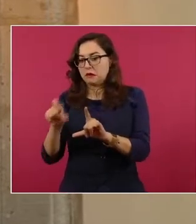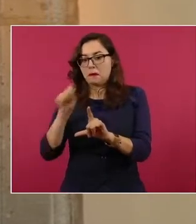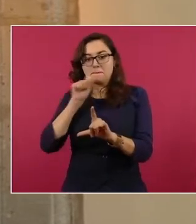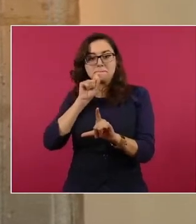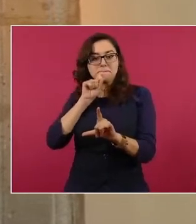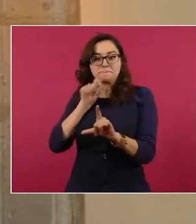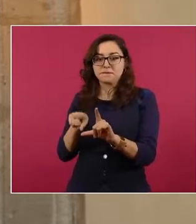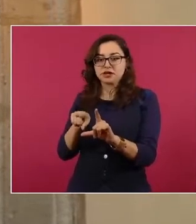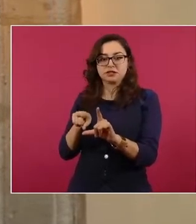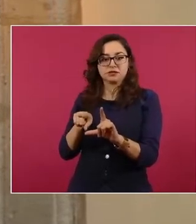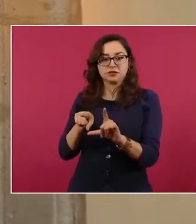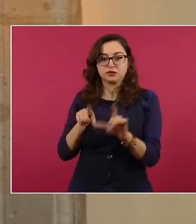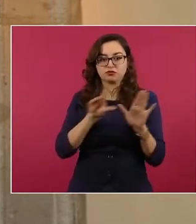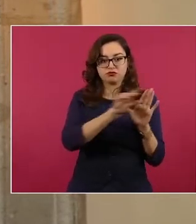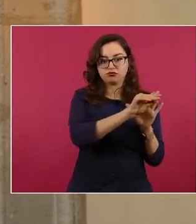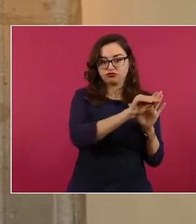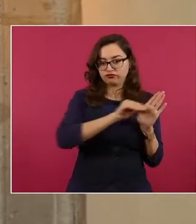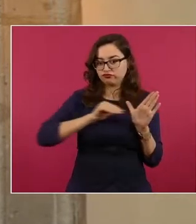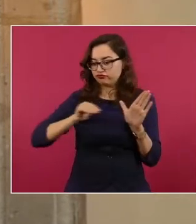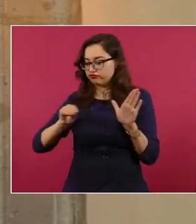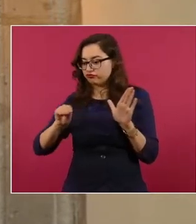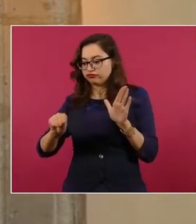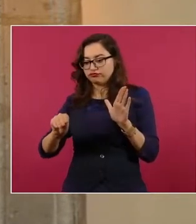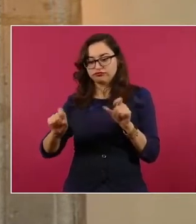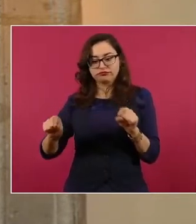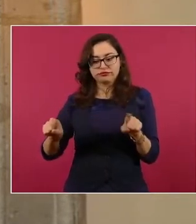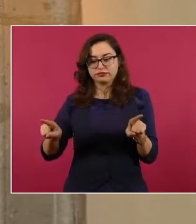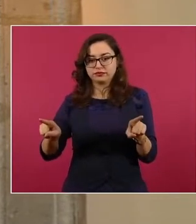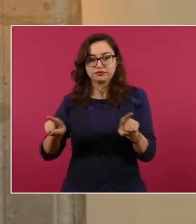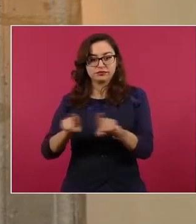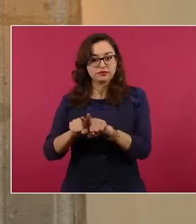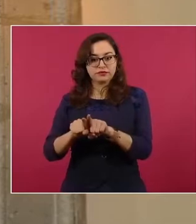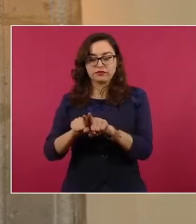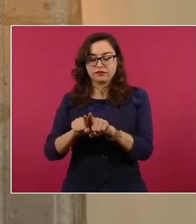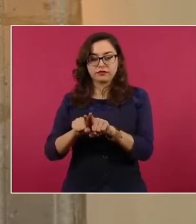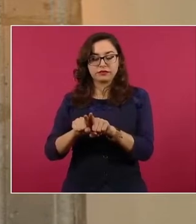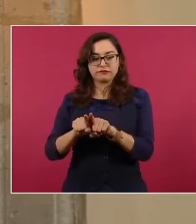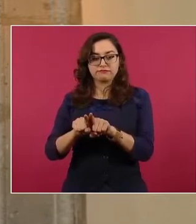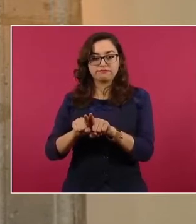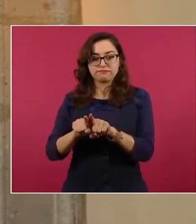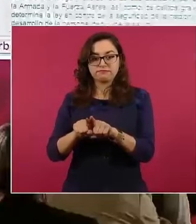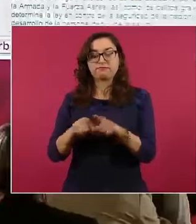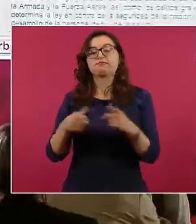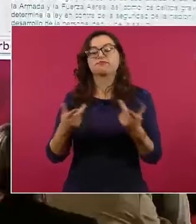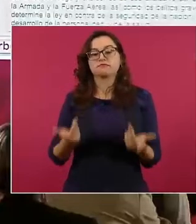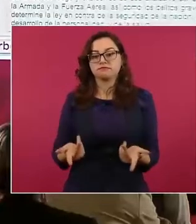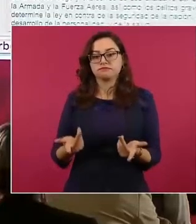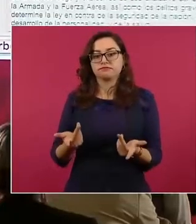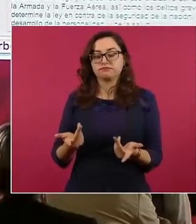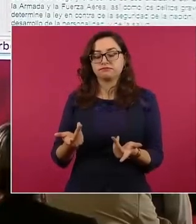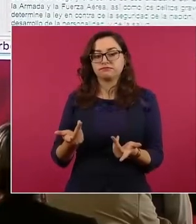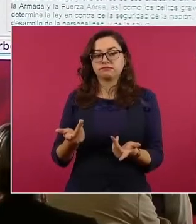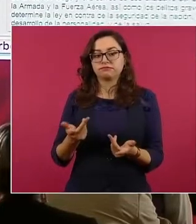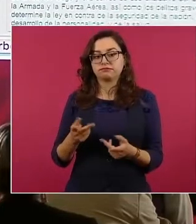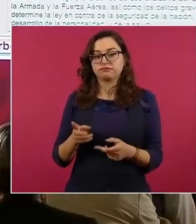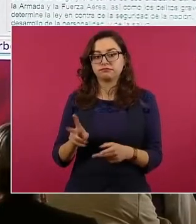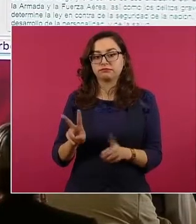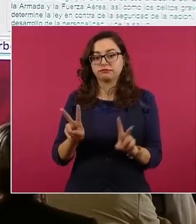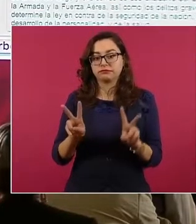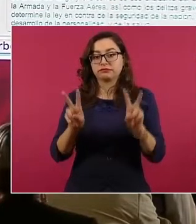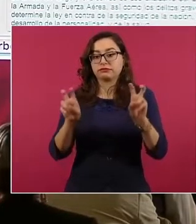lo que dice el artículo 19 constitucional en su segundo párrafo y en ambos se utiliza el verbo rector